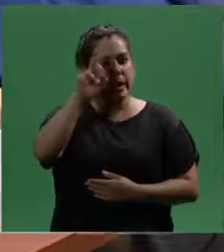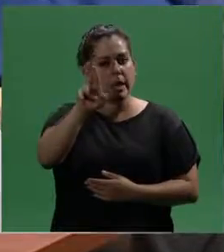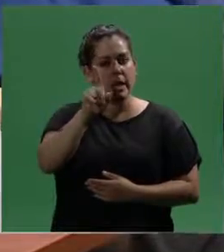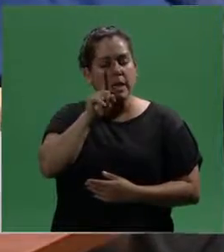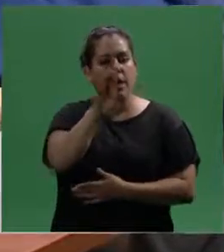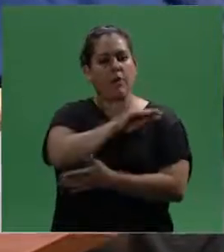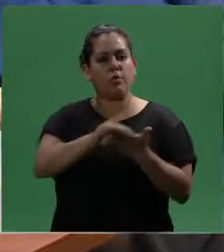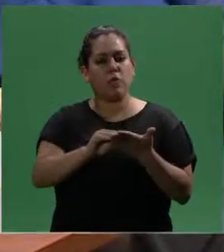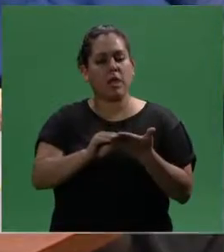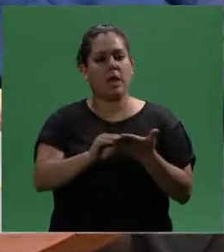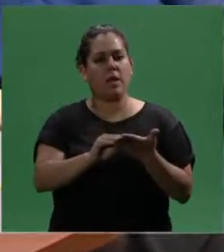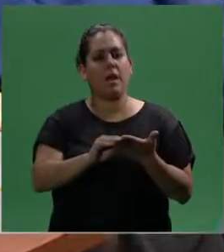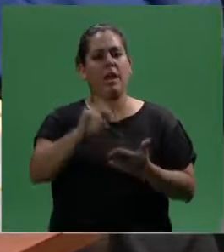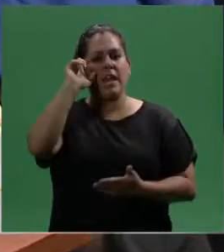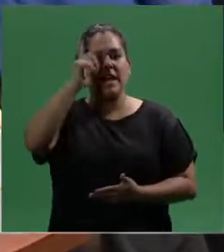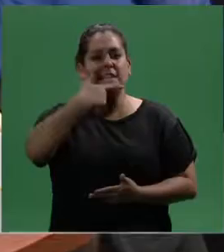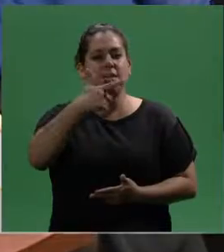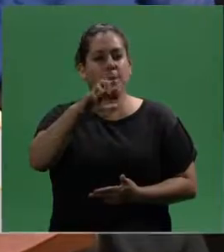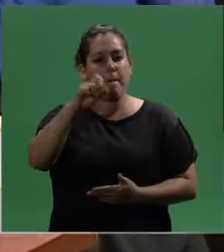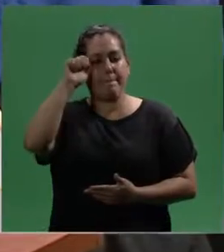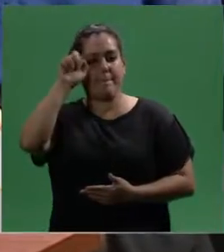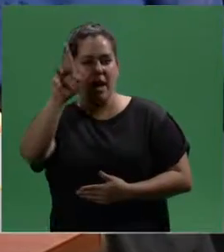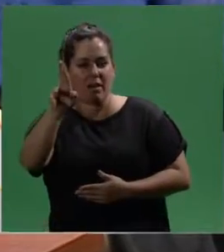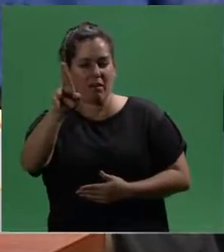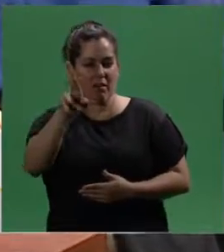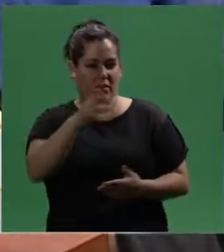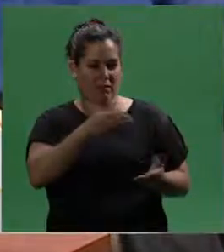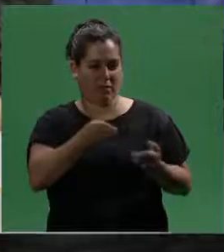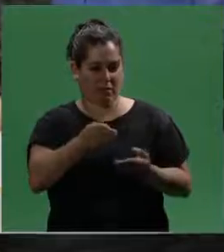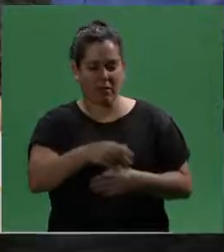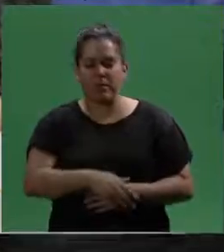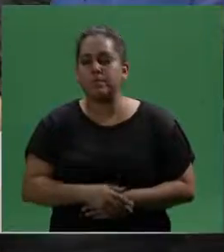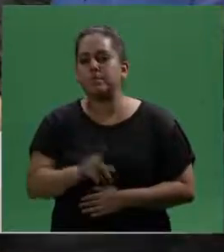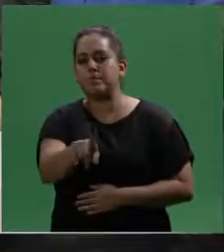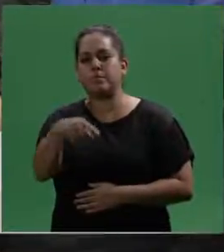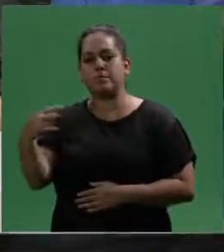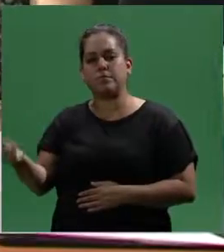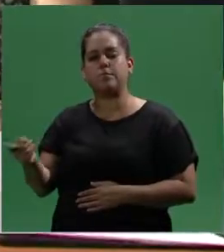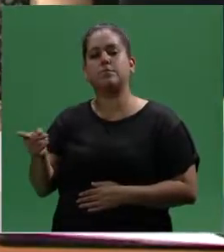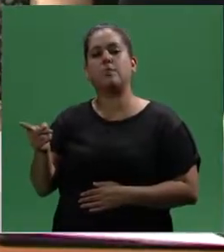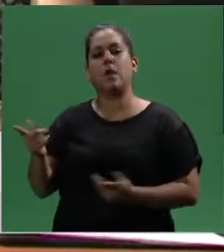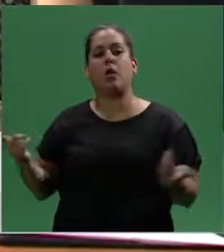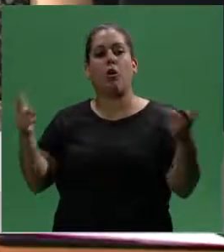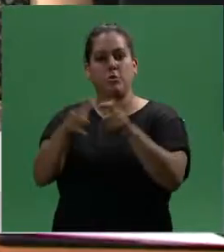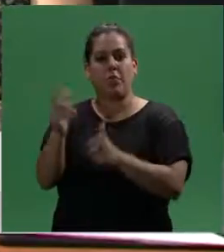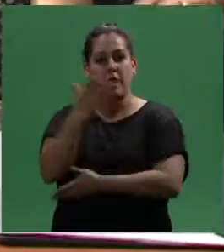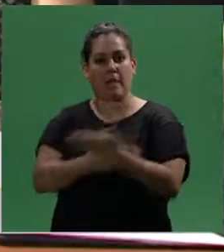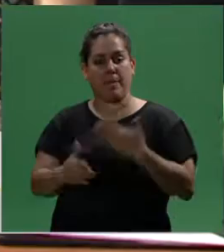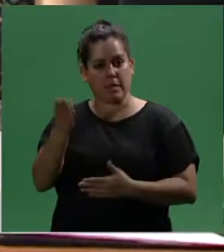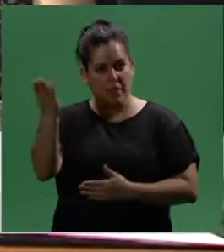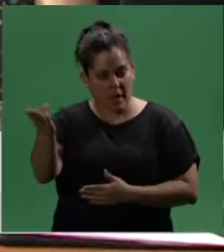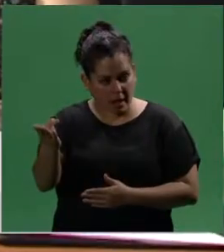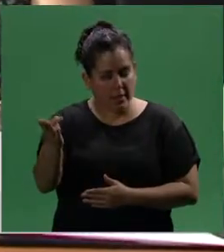la diputada Laura Esper. Correcto. Muy bienvenida. Gracias. Por este lado tenemos, de la Comisión de